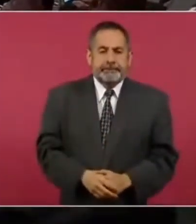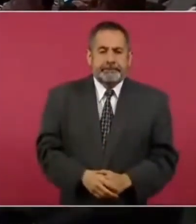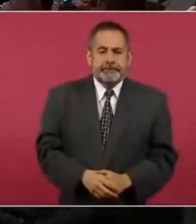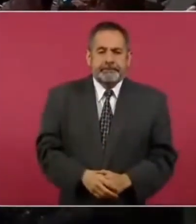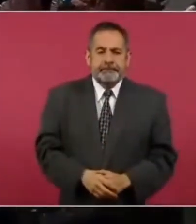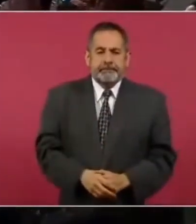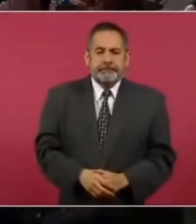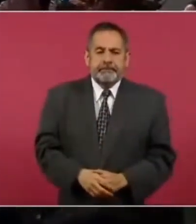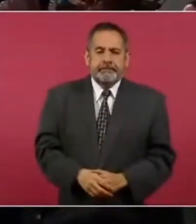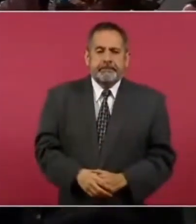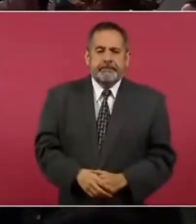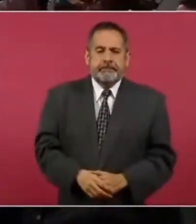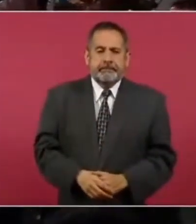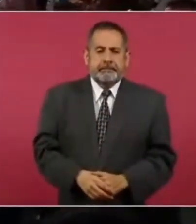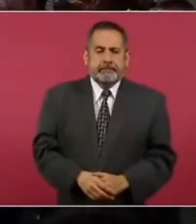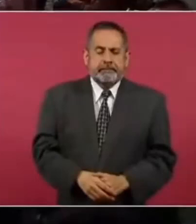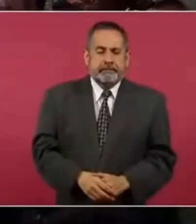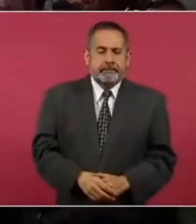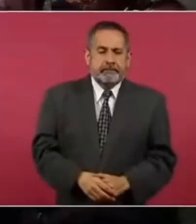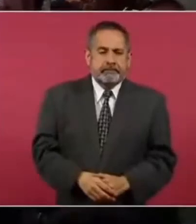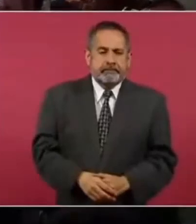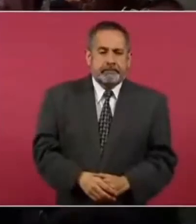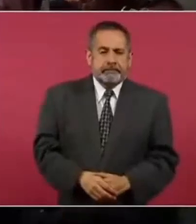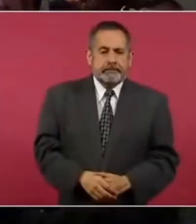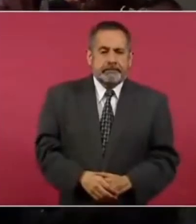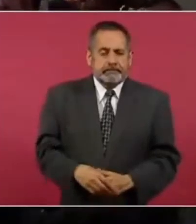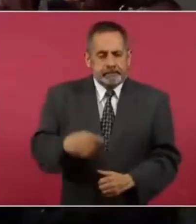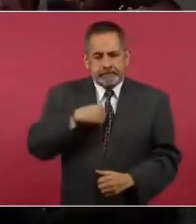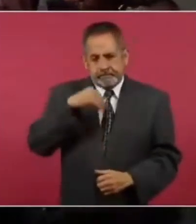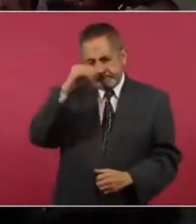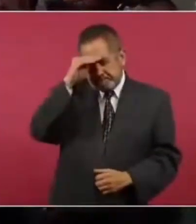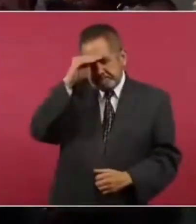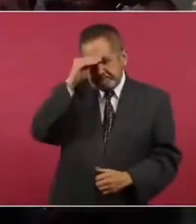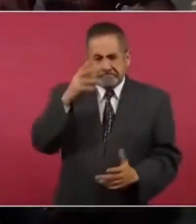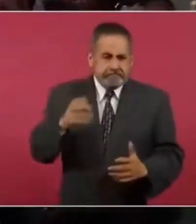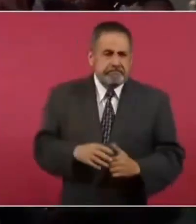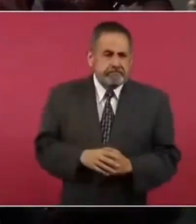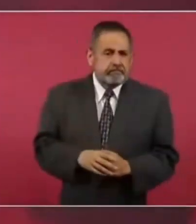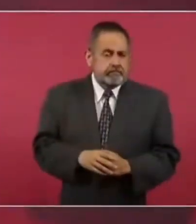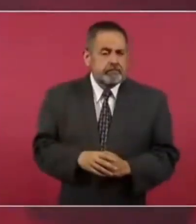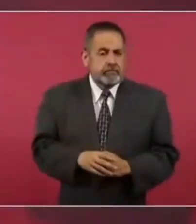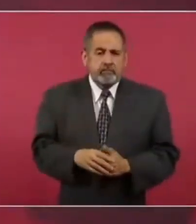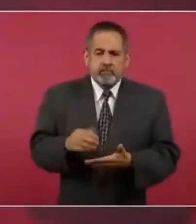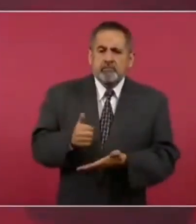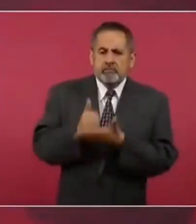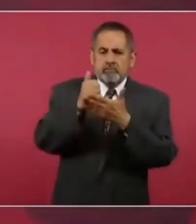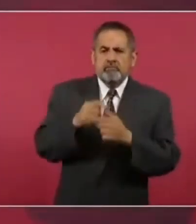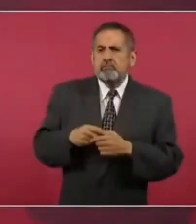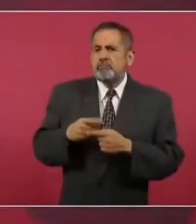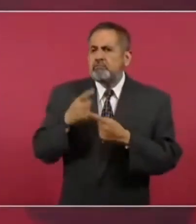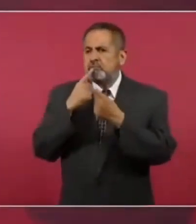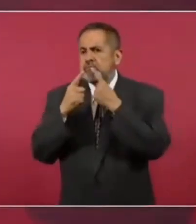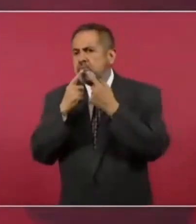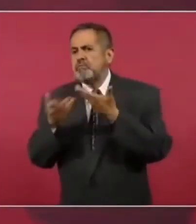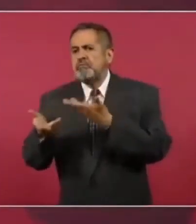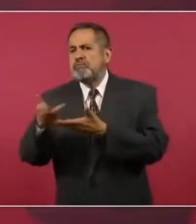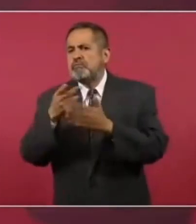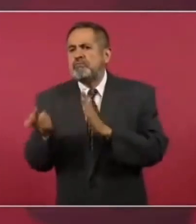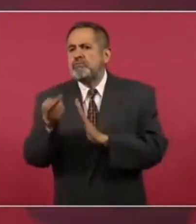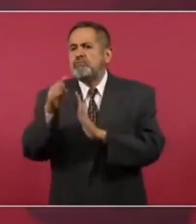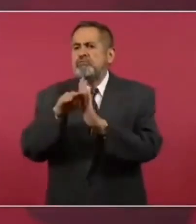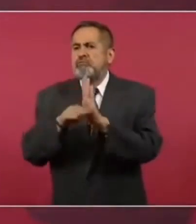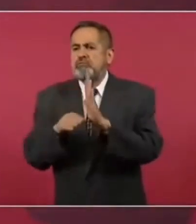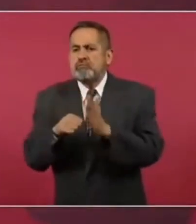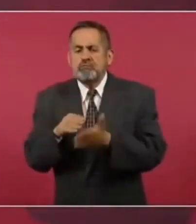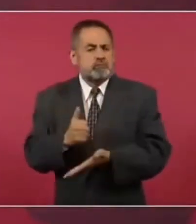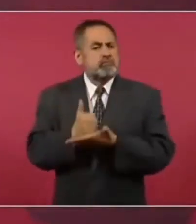Pues, yo pienso que que ayuda lo de la consulta. Nada más